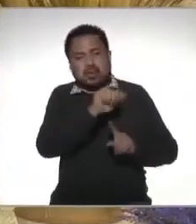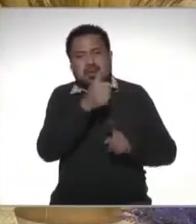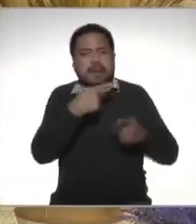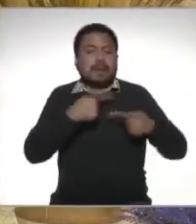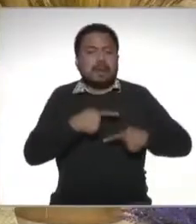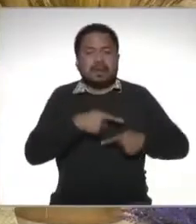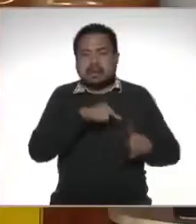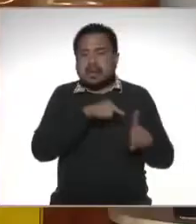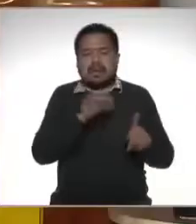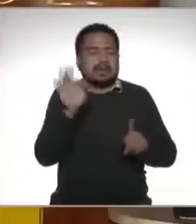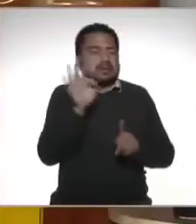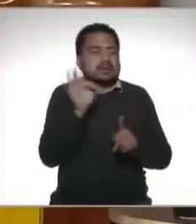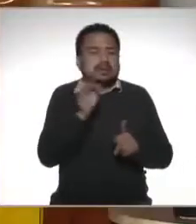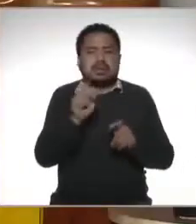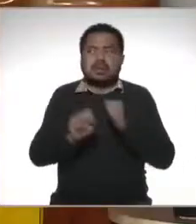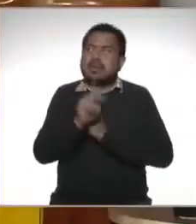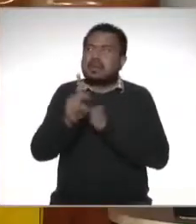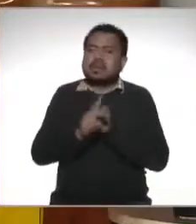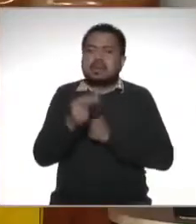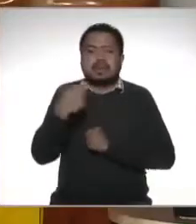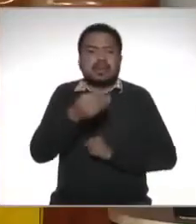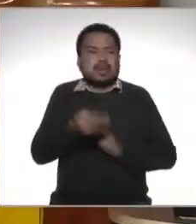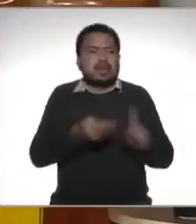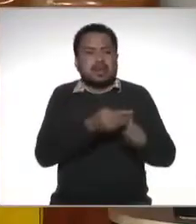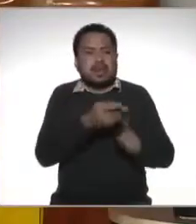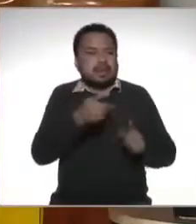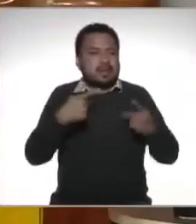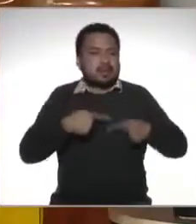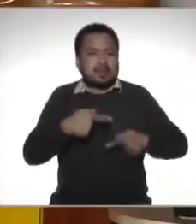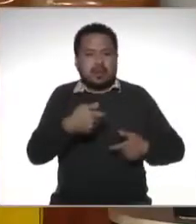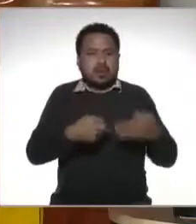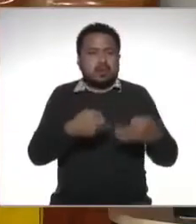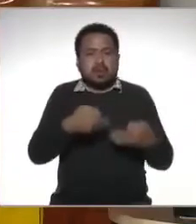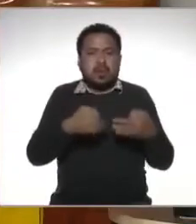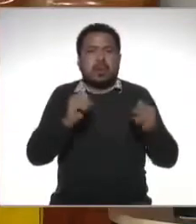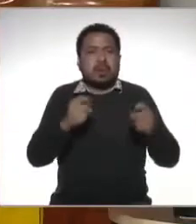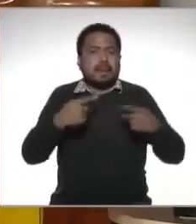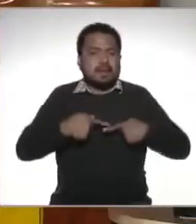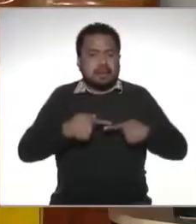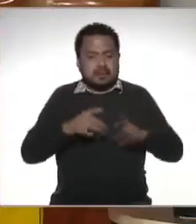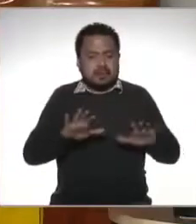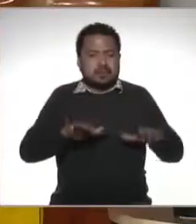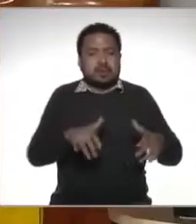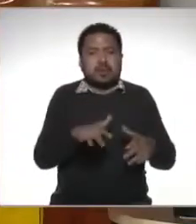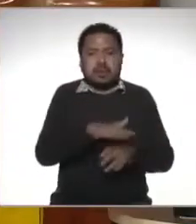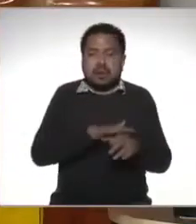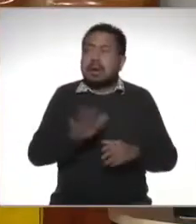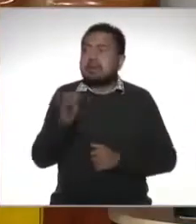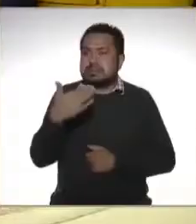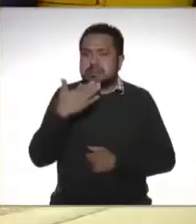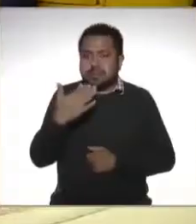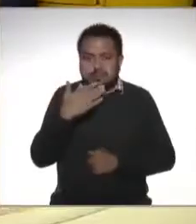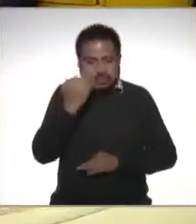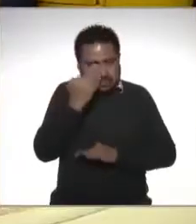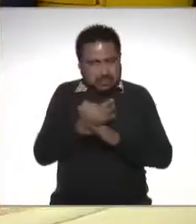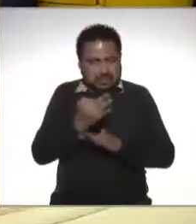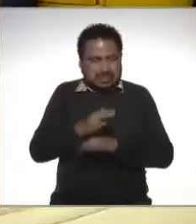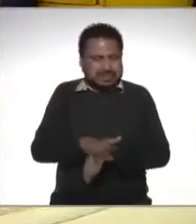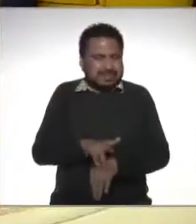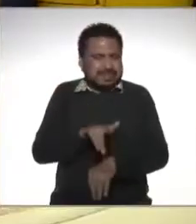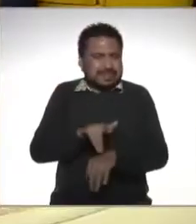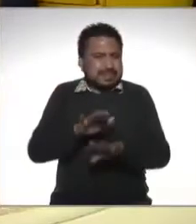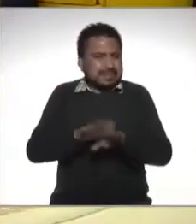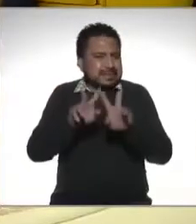persona que en algunos países le llaman persona jurídica o persona colectiva muy bien ahora vamos a entrar de